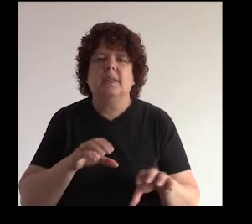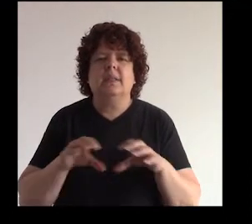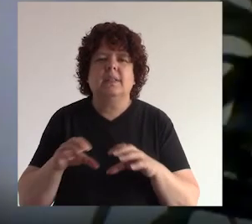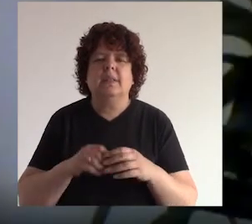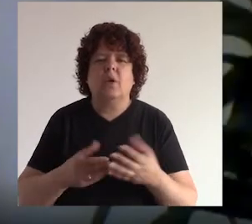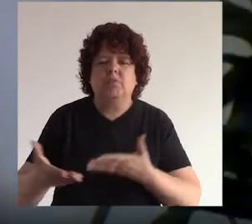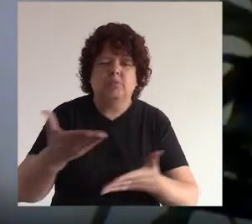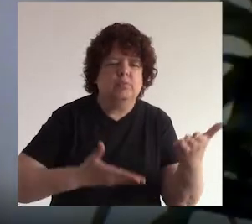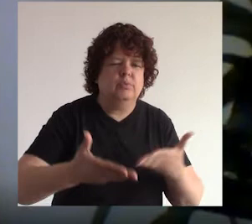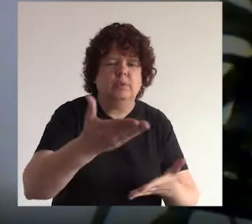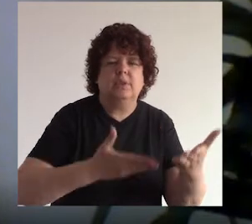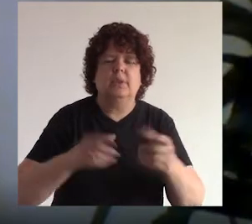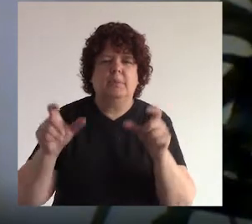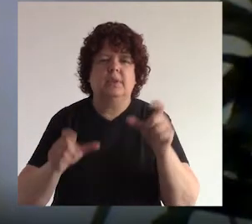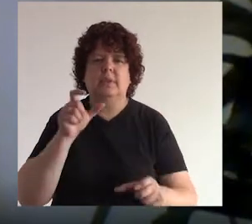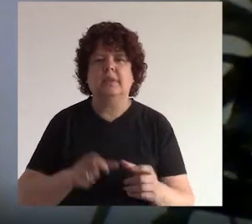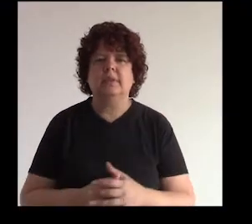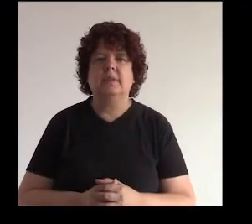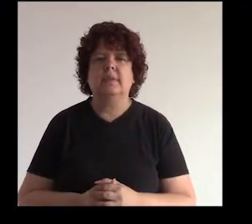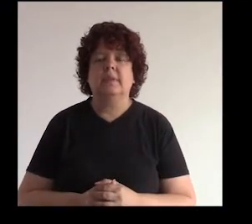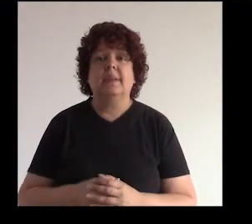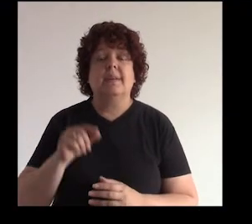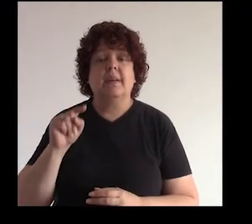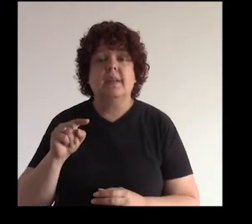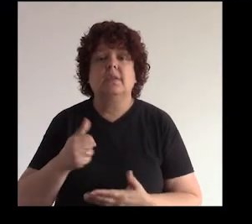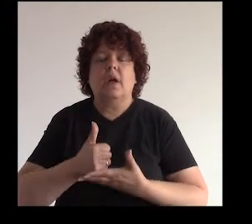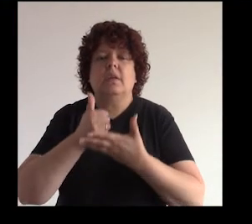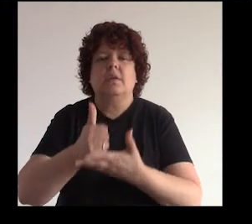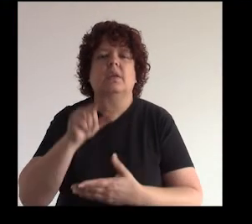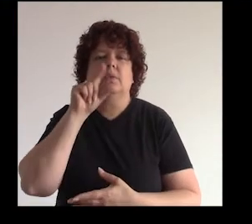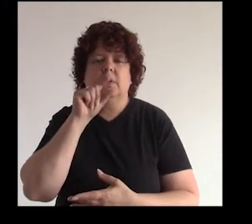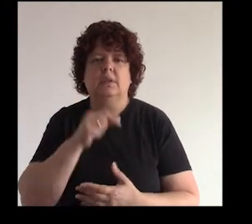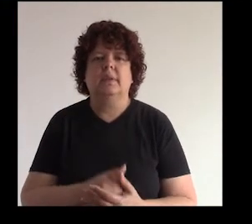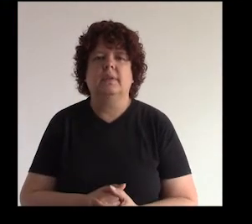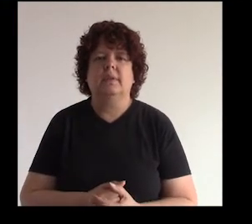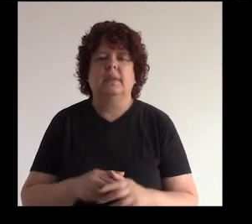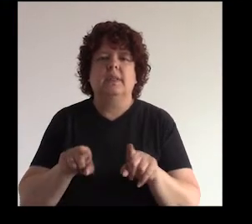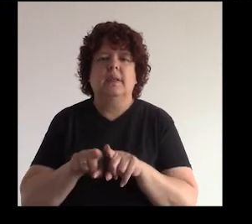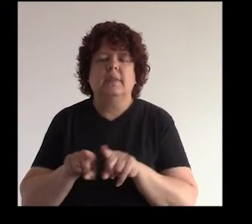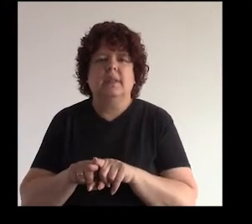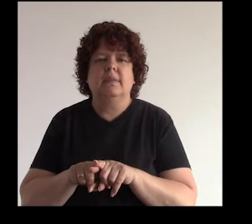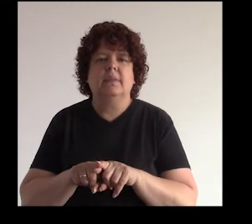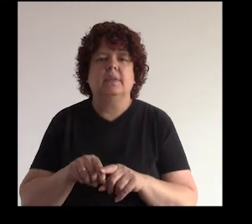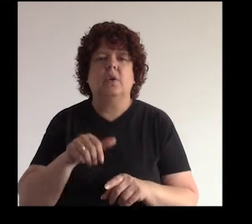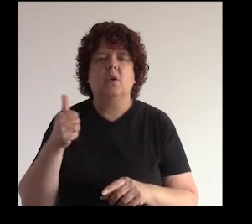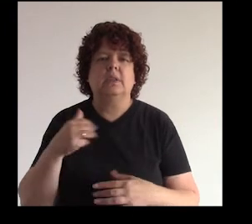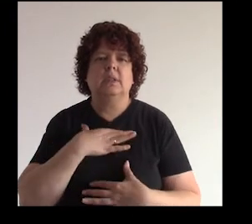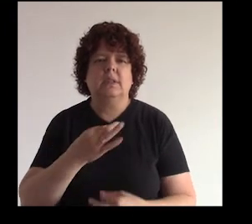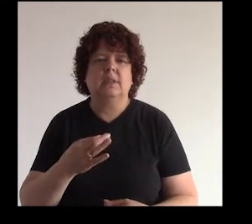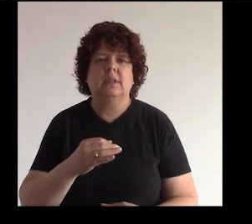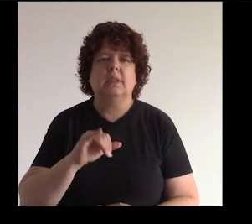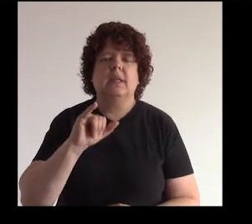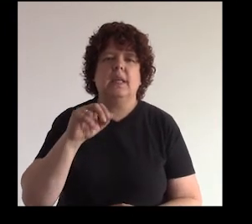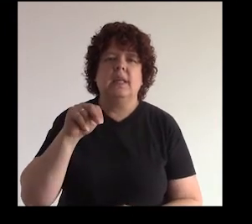generando mucha interacción entre las personas para eso nos ayuda el twitter ¿no? también tenemos otra red social